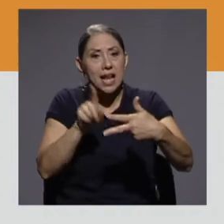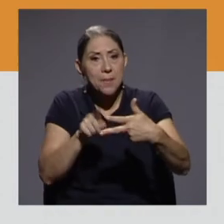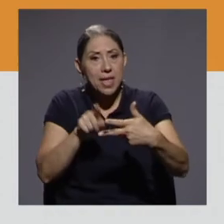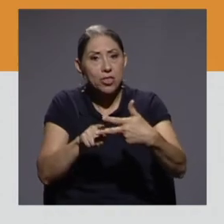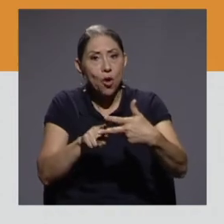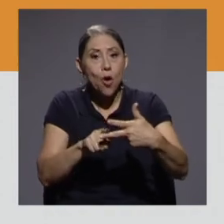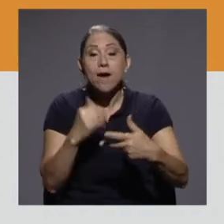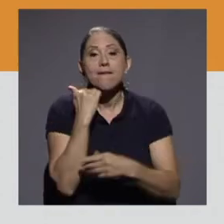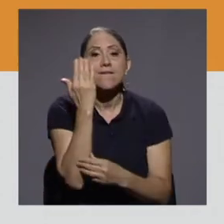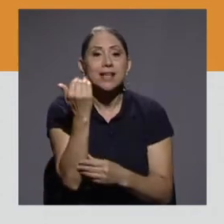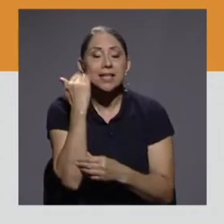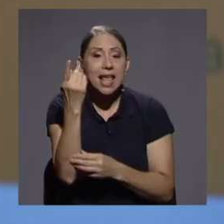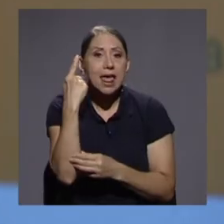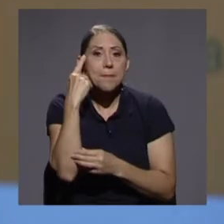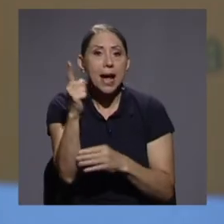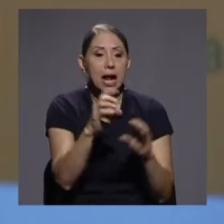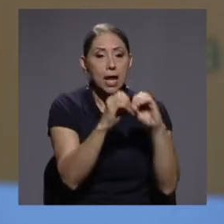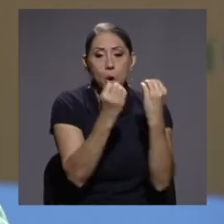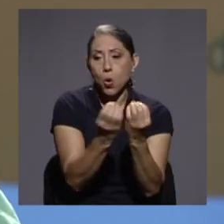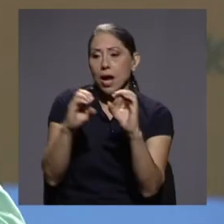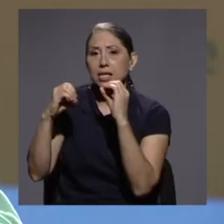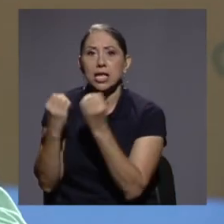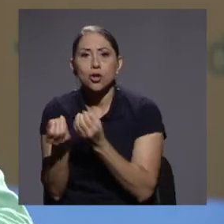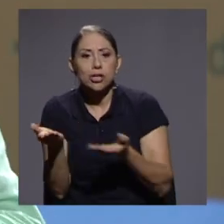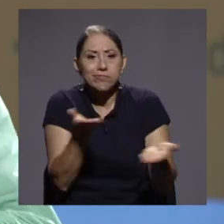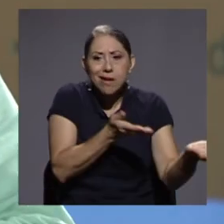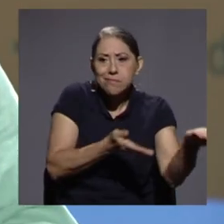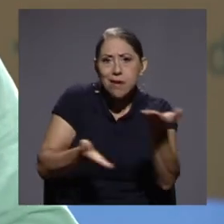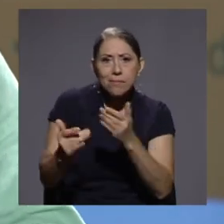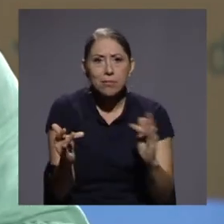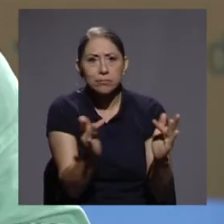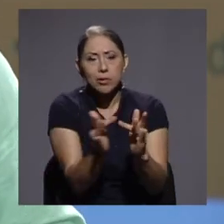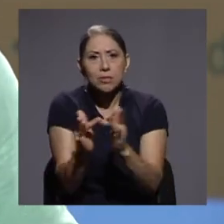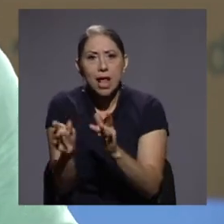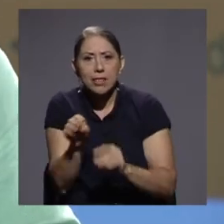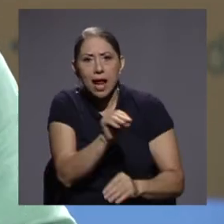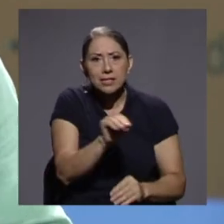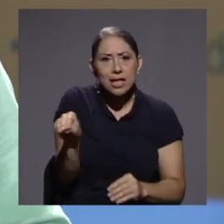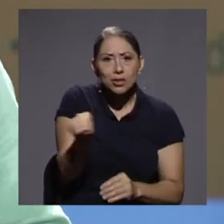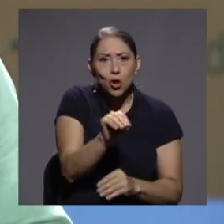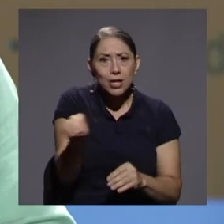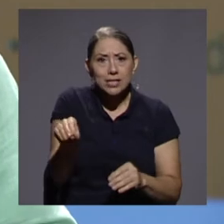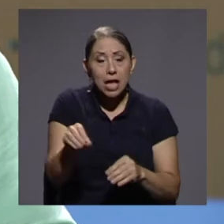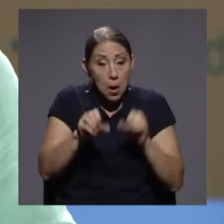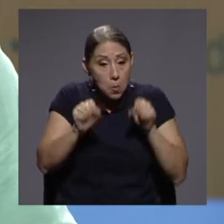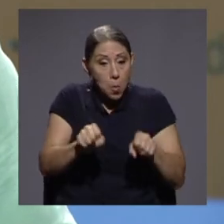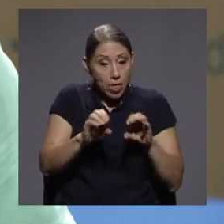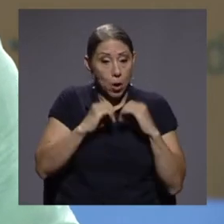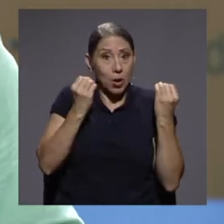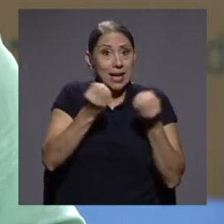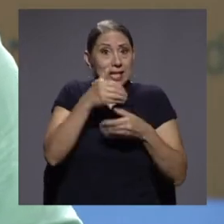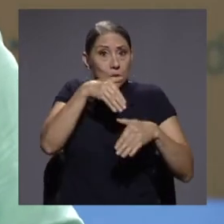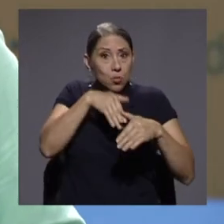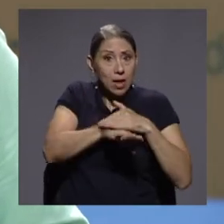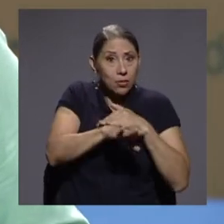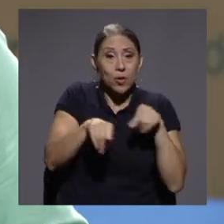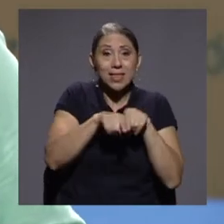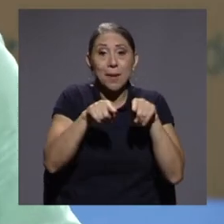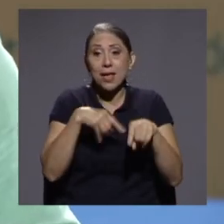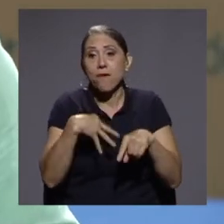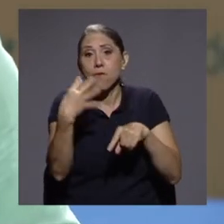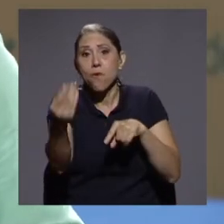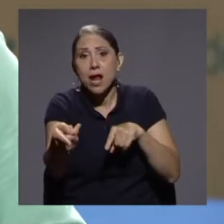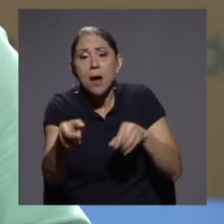transacciones organizacionales. Esto permite la interoperabilidad interna y externa de las organizaciones por medio del